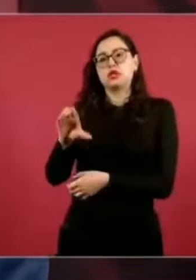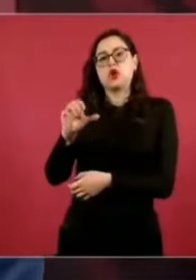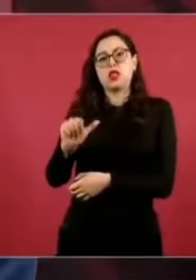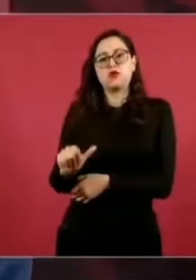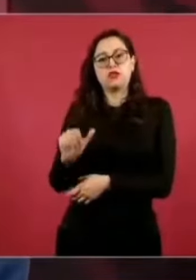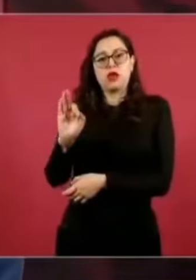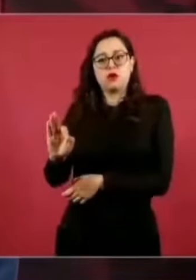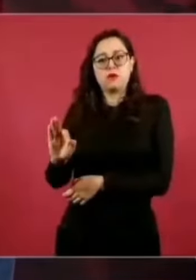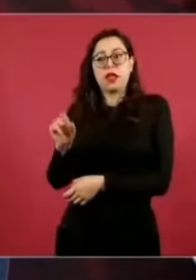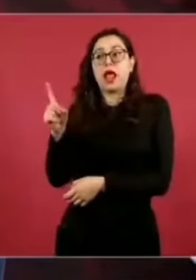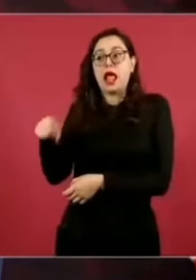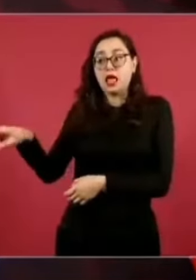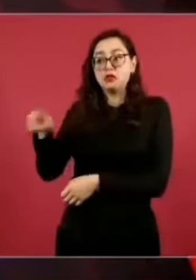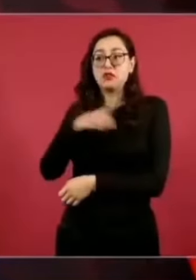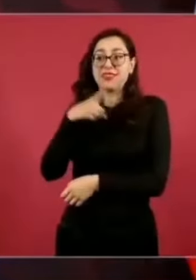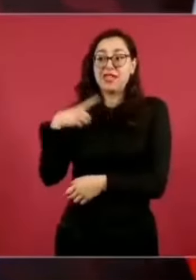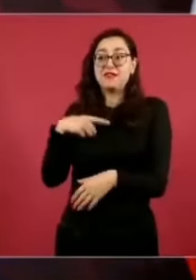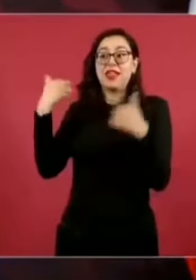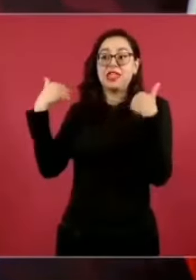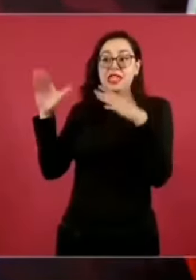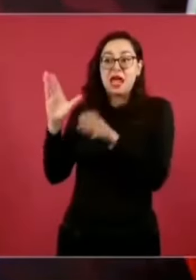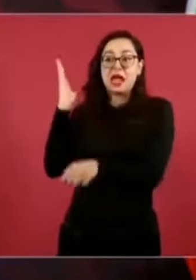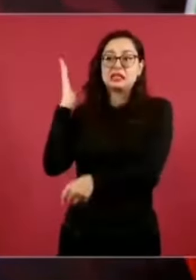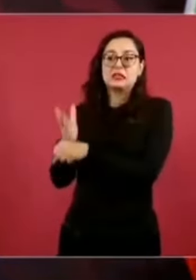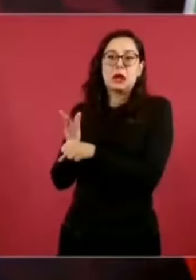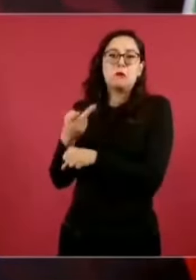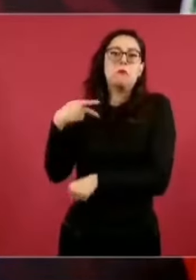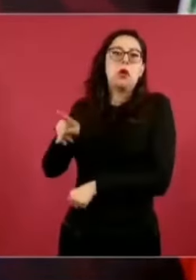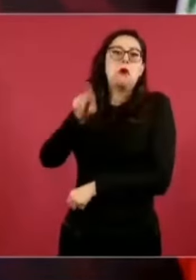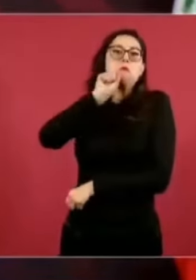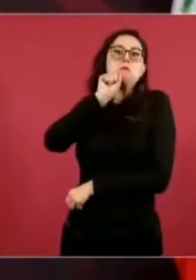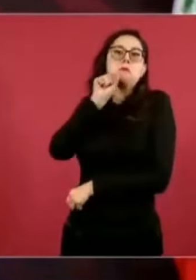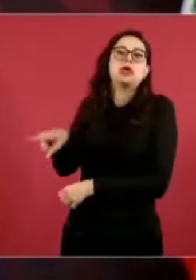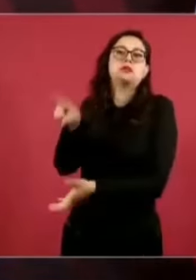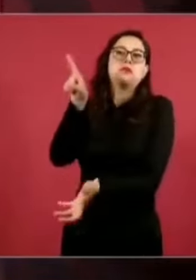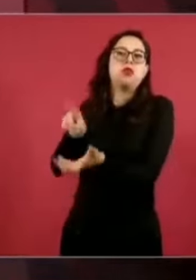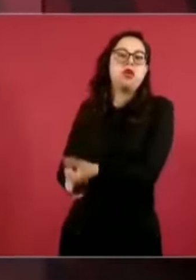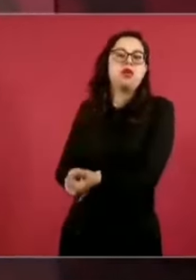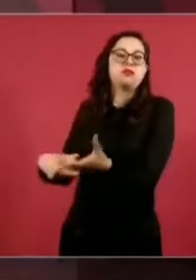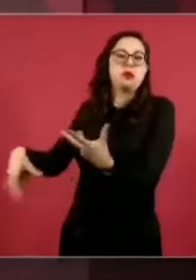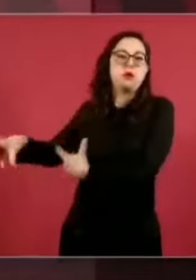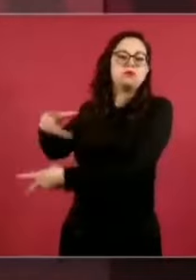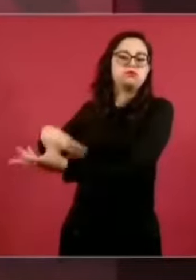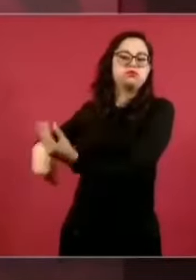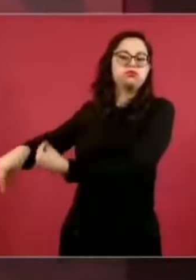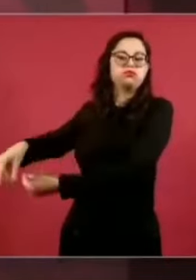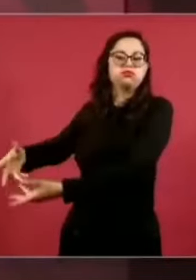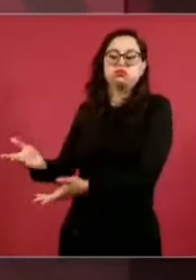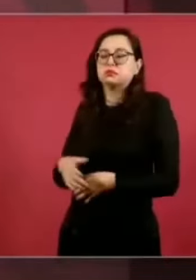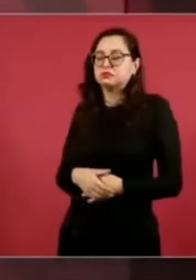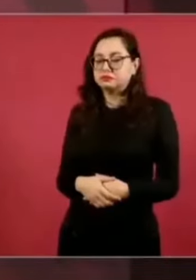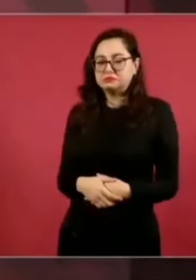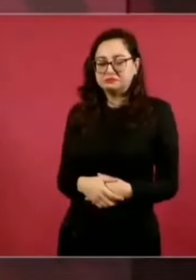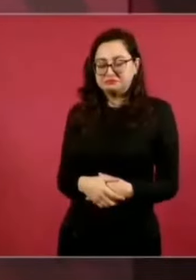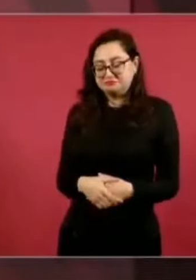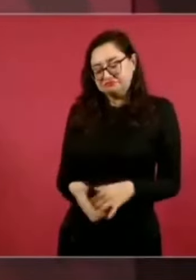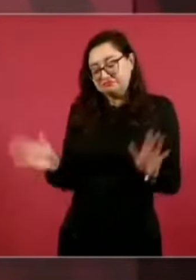pero aún si nos correspondiera a nosotros